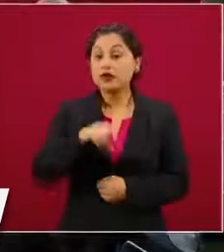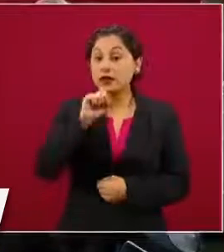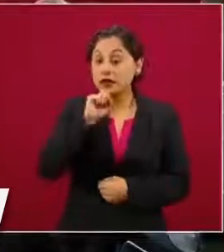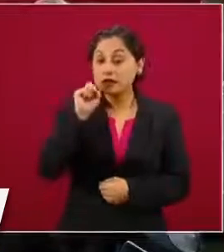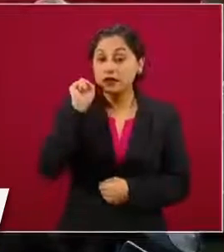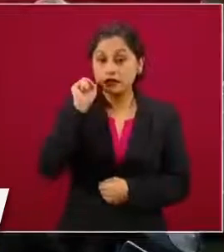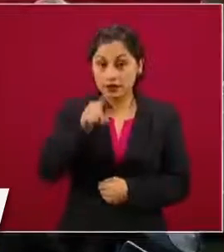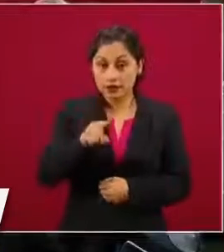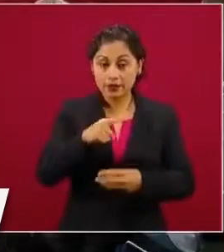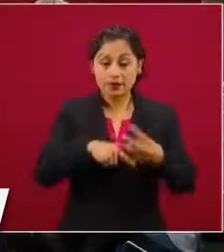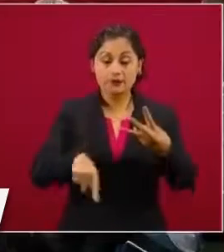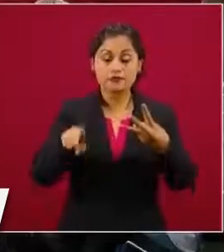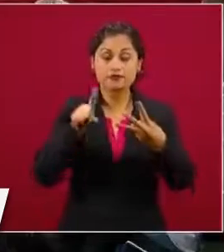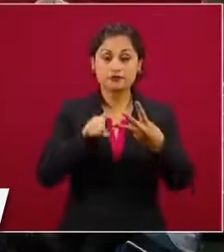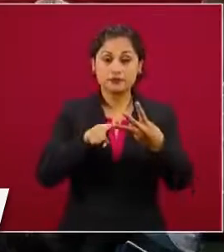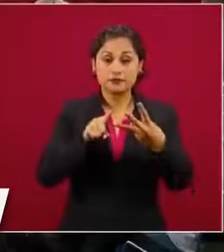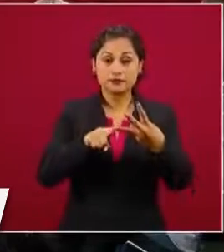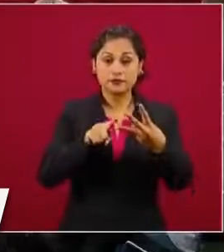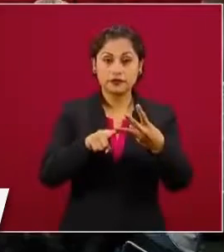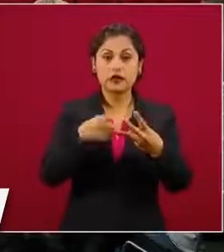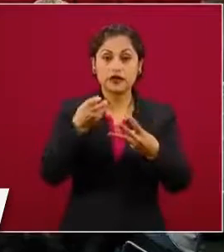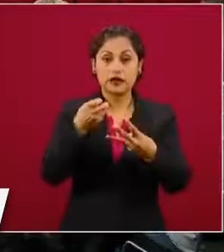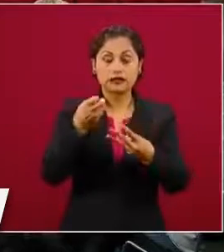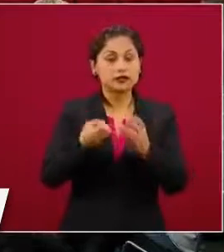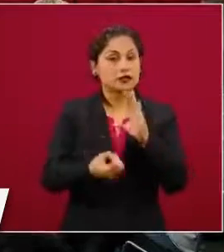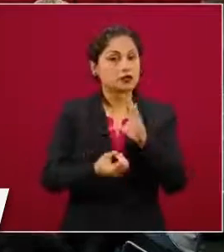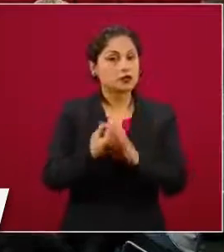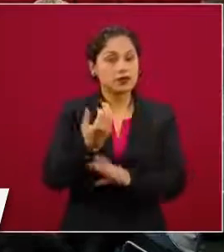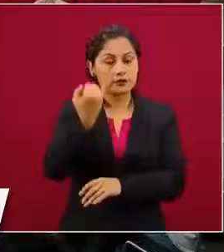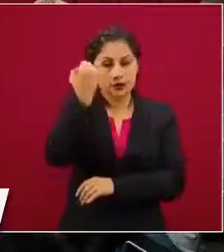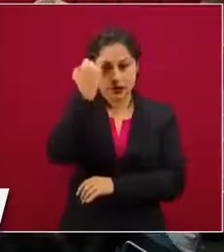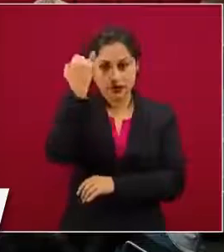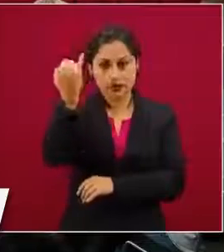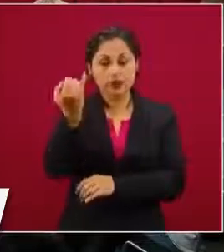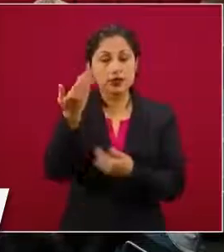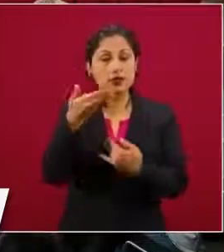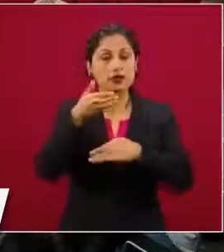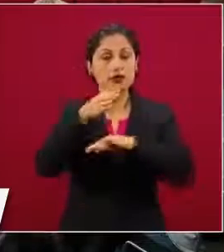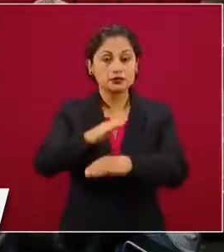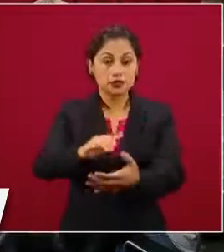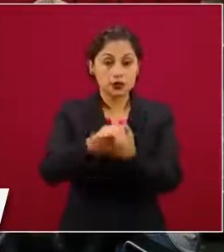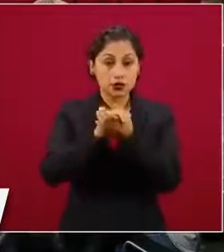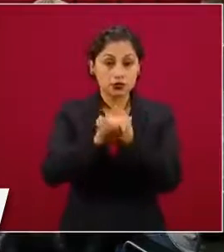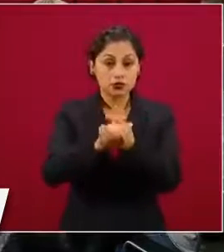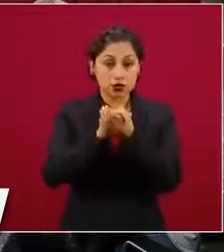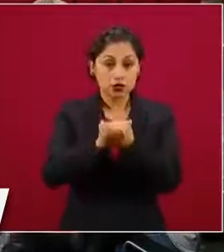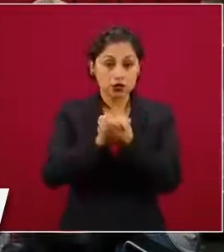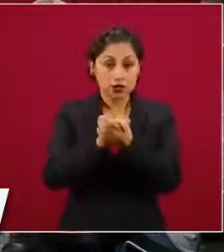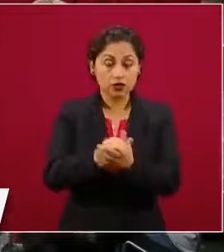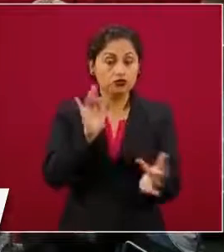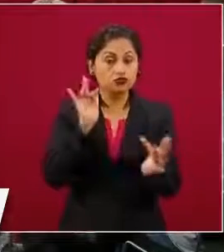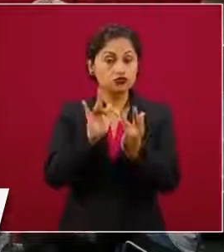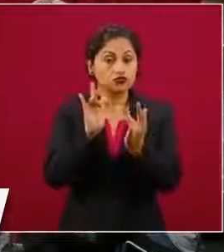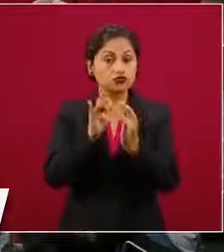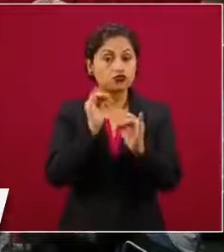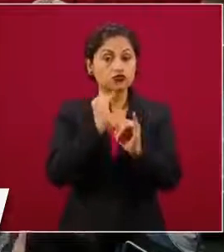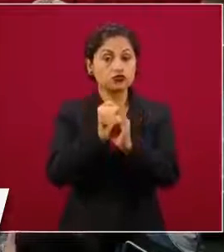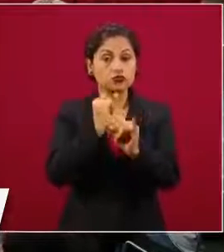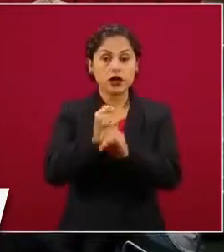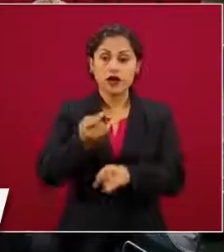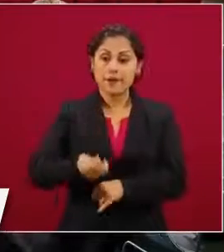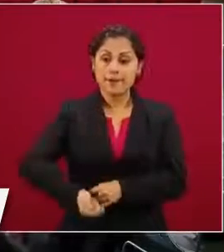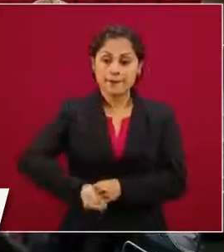que es la más innovadora, tiene que ver con sorteos electrónicos que se ponen por primera vez